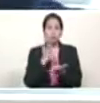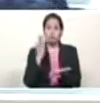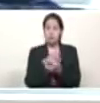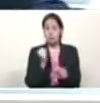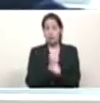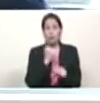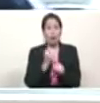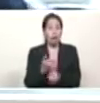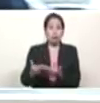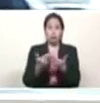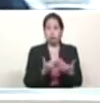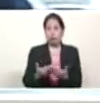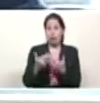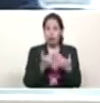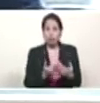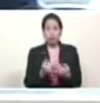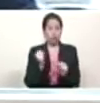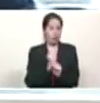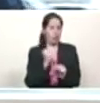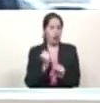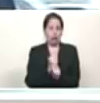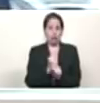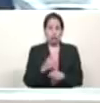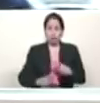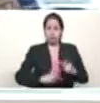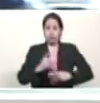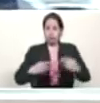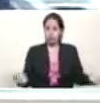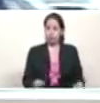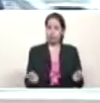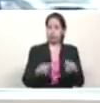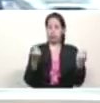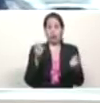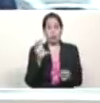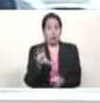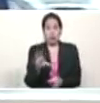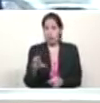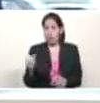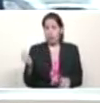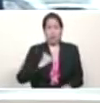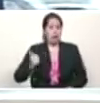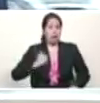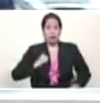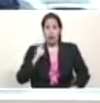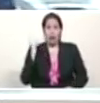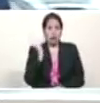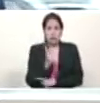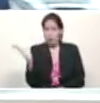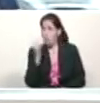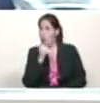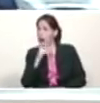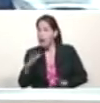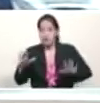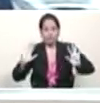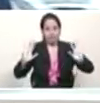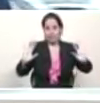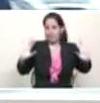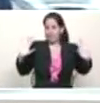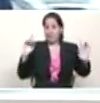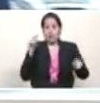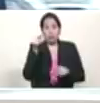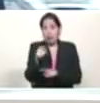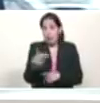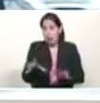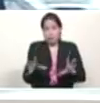estudiando, laborando, haciendo progresar nuestro país en las condiciones que nos toquen, donde nos toquen y como nos